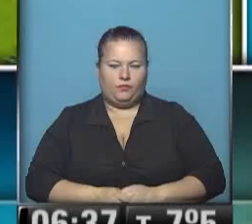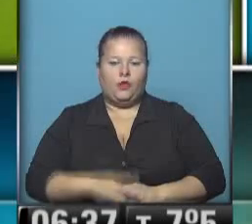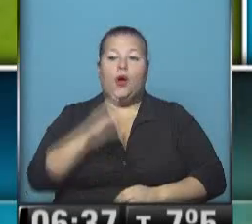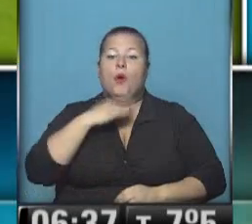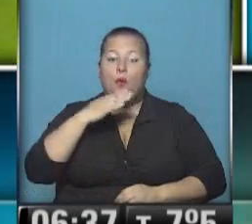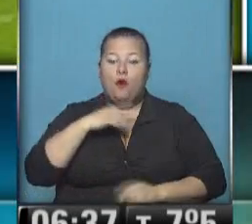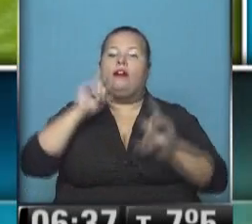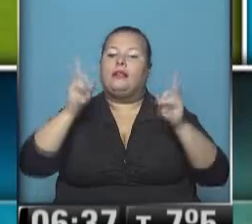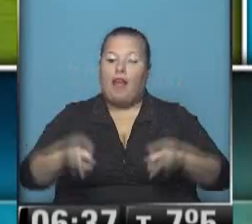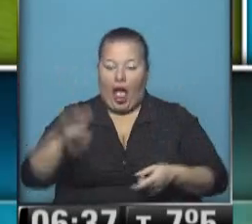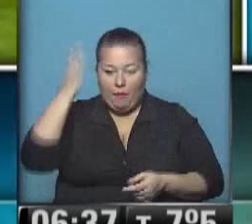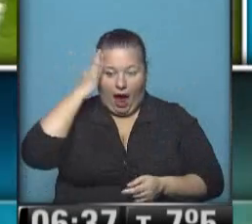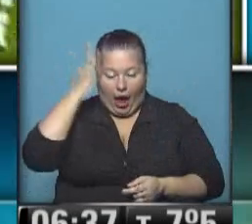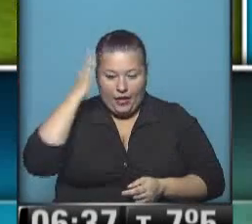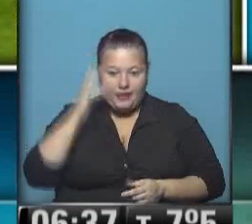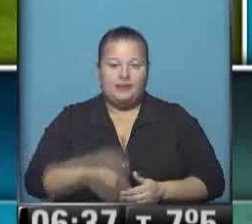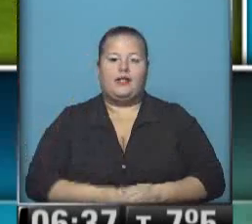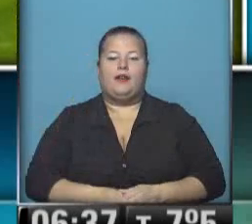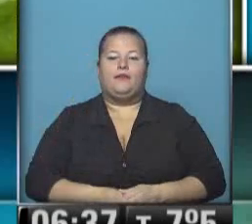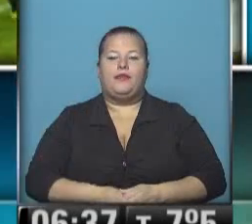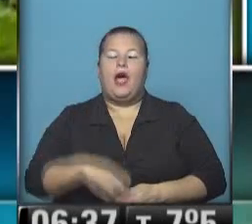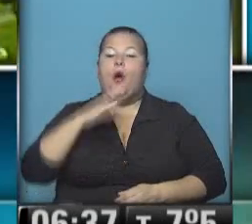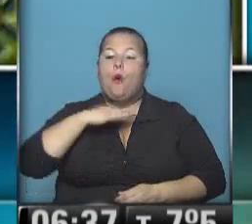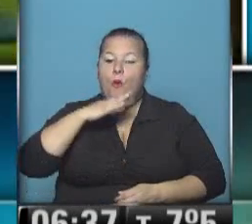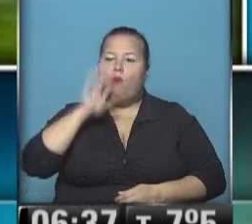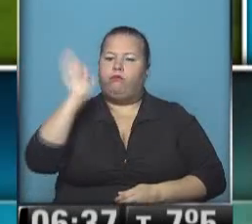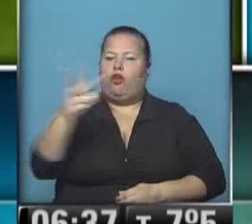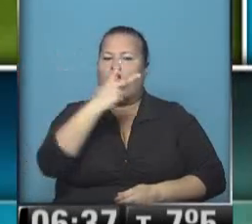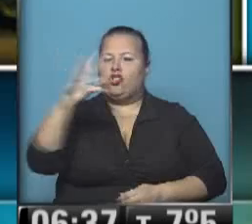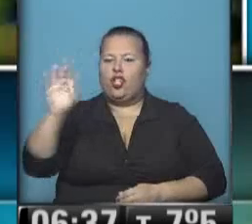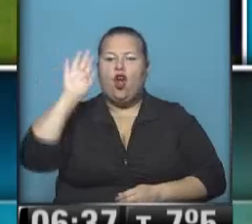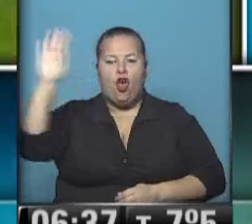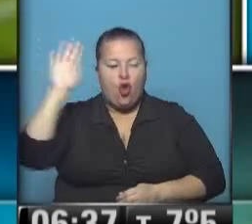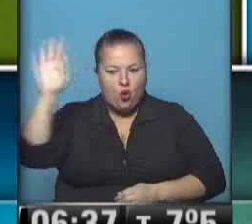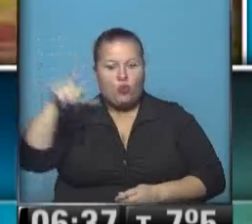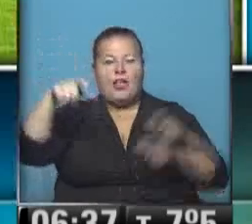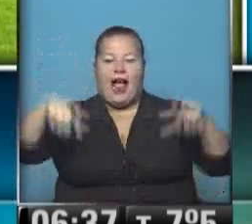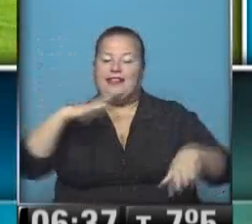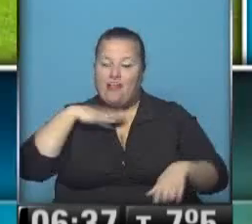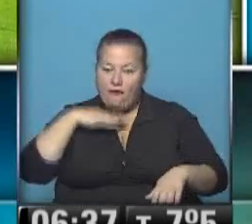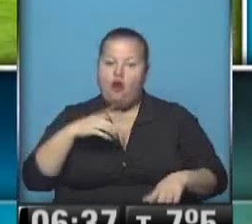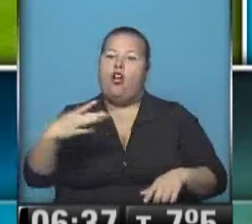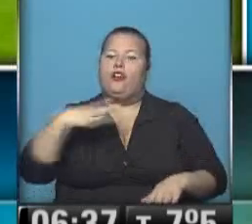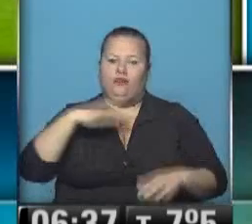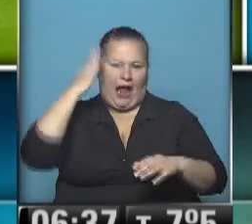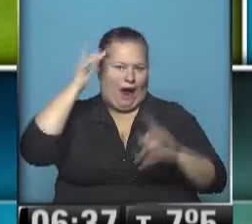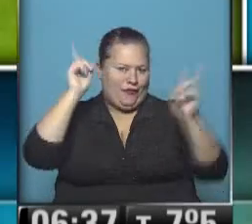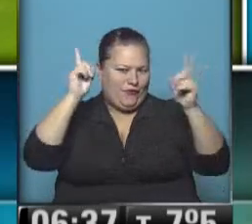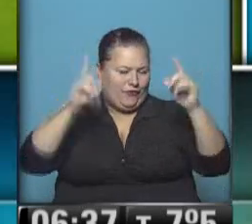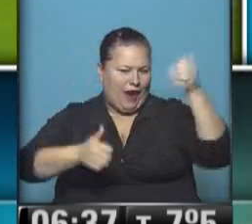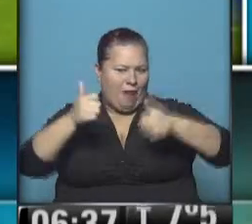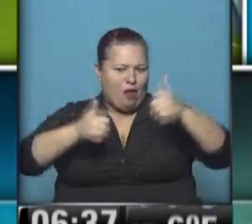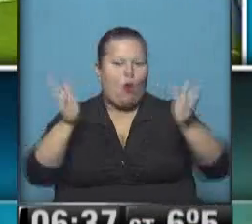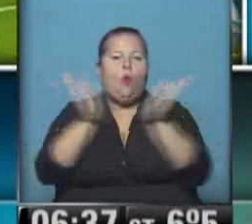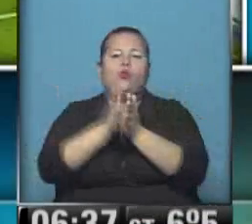Boca también es puntero. El CNI se le ganó 2 a 0 a Godoy Cruz en la Bombonera y sigue en lo más alto del torneo